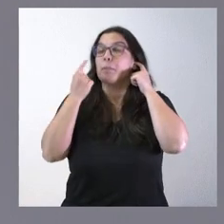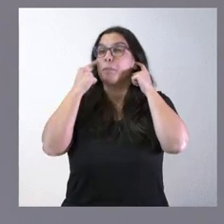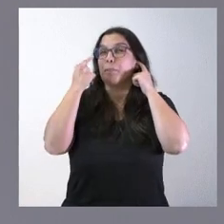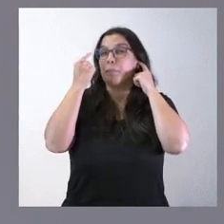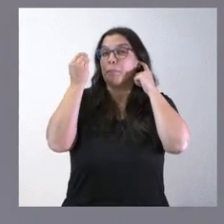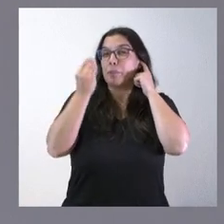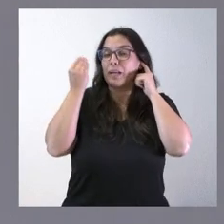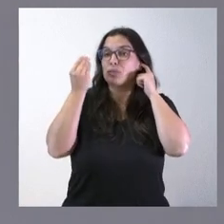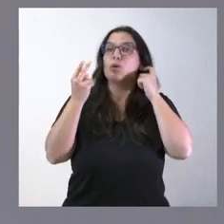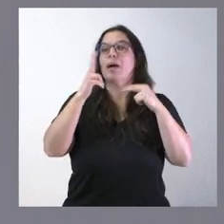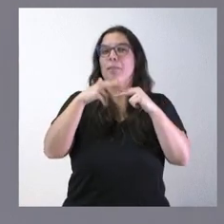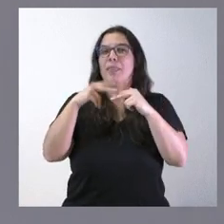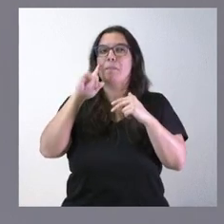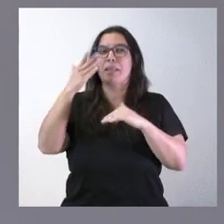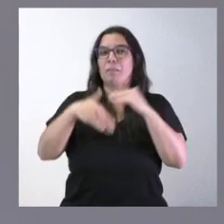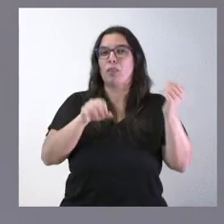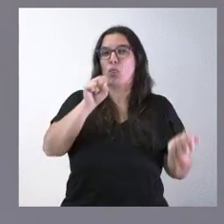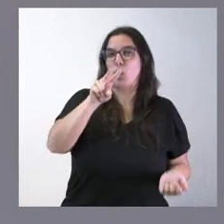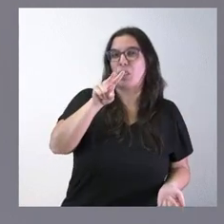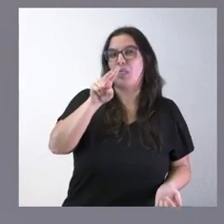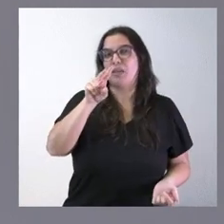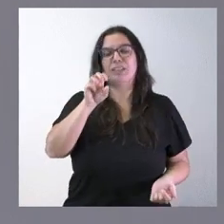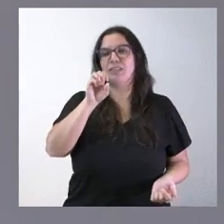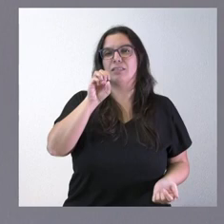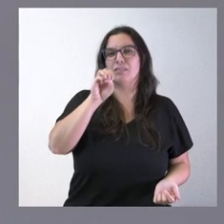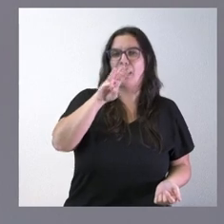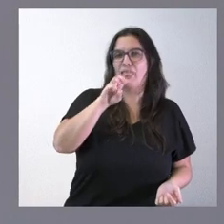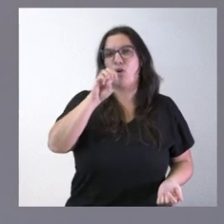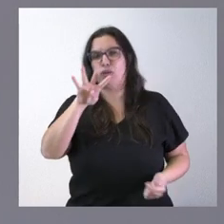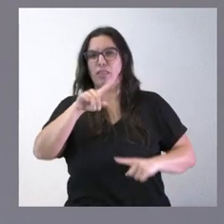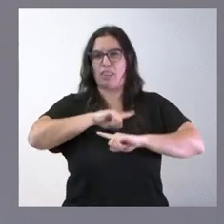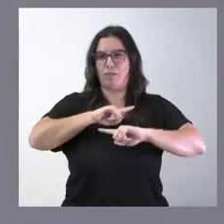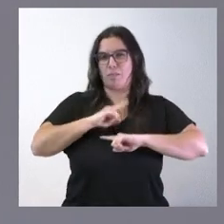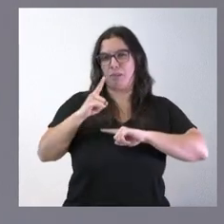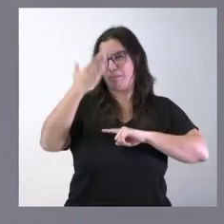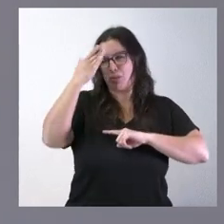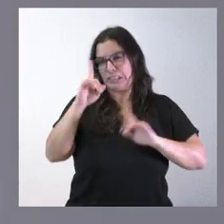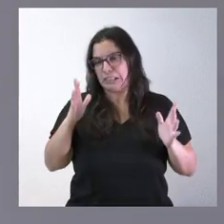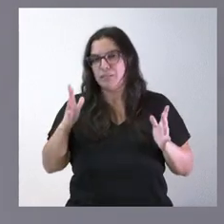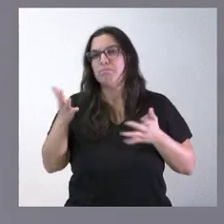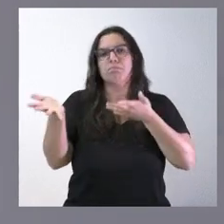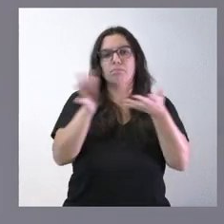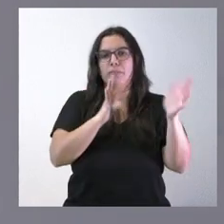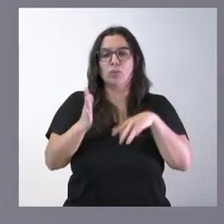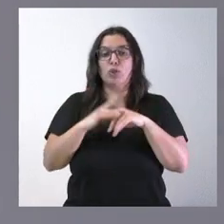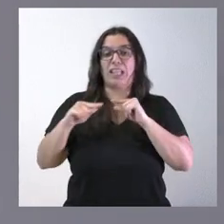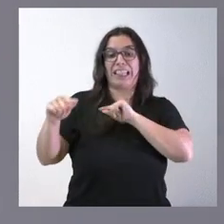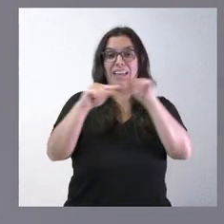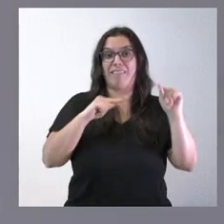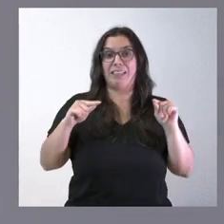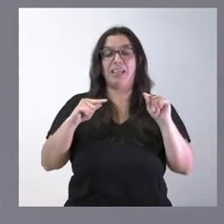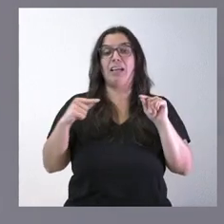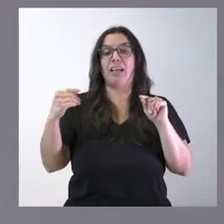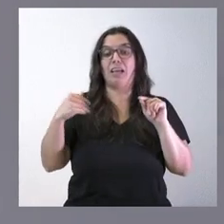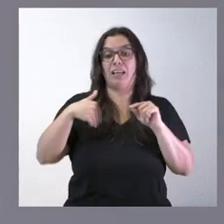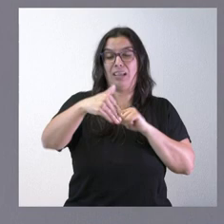no sé si se acaban el día 13 o 14 de noviembre no me lo sé de memoria que sé que el debate de totalidad es el 17 de noviembre